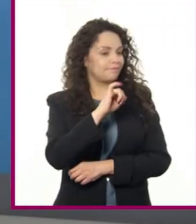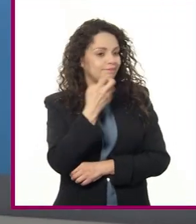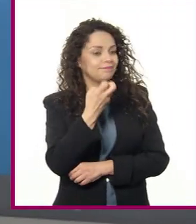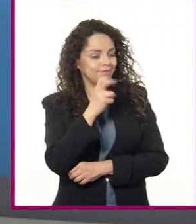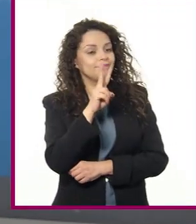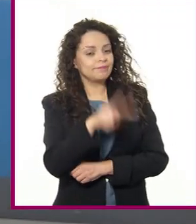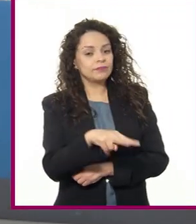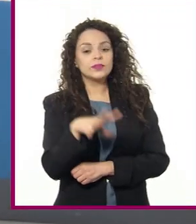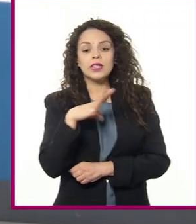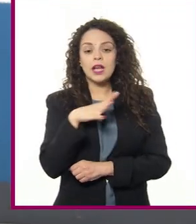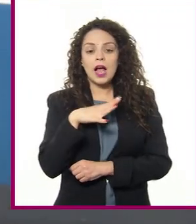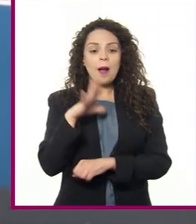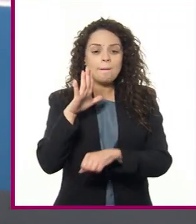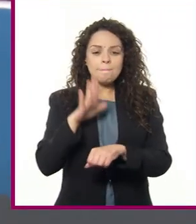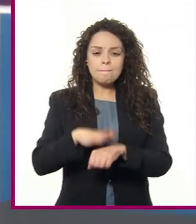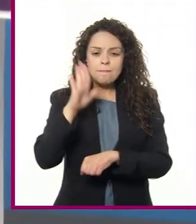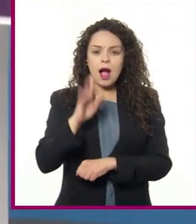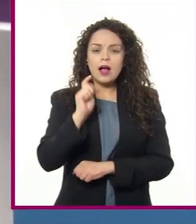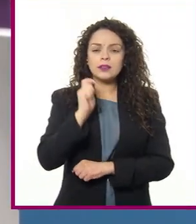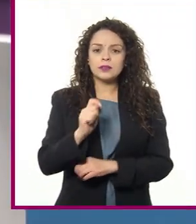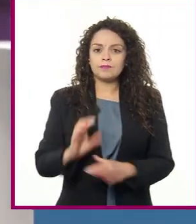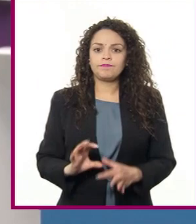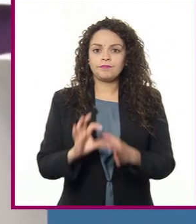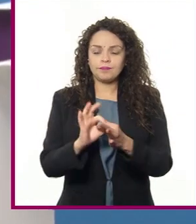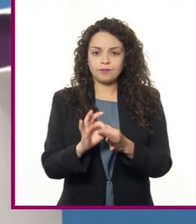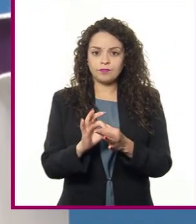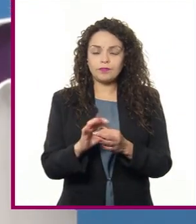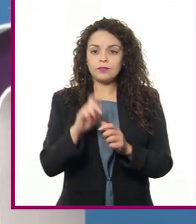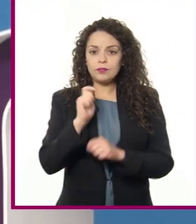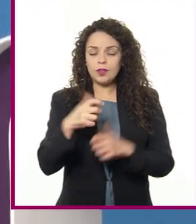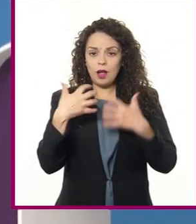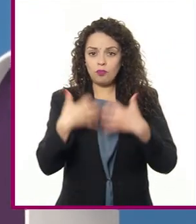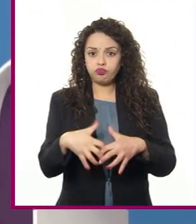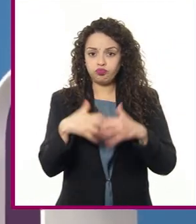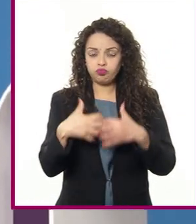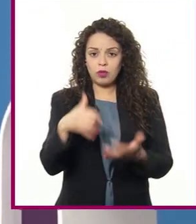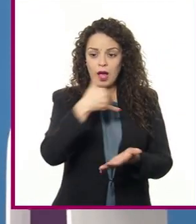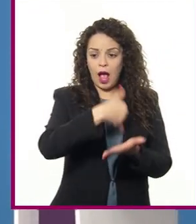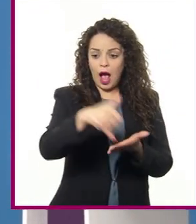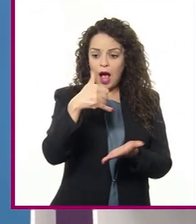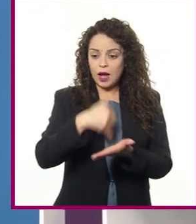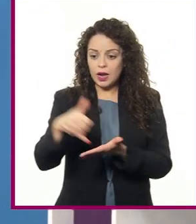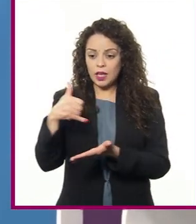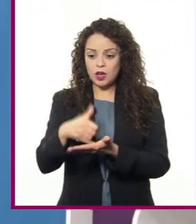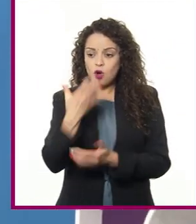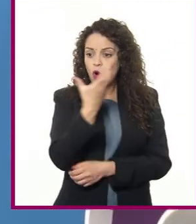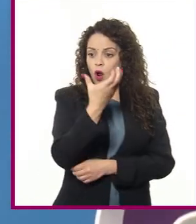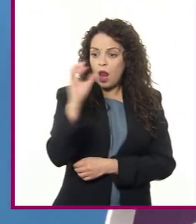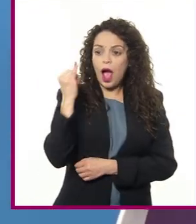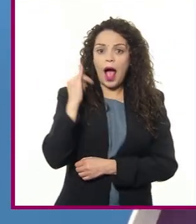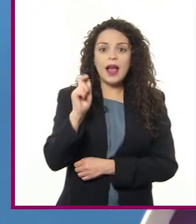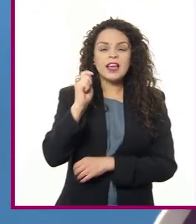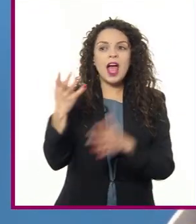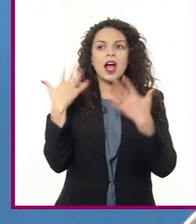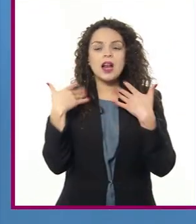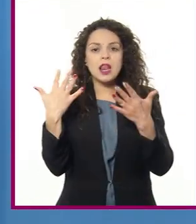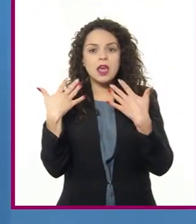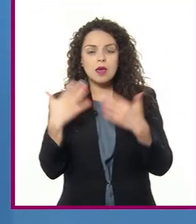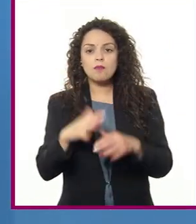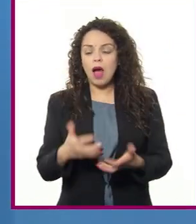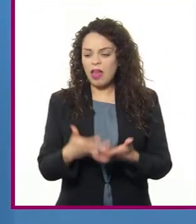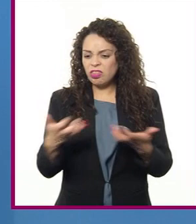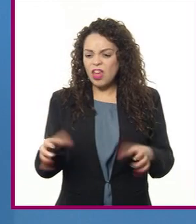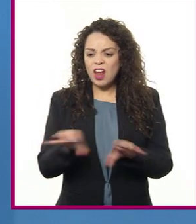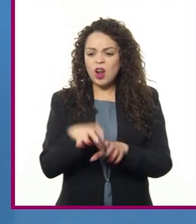Existe una gran relación entre la producción agrícola y las condiciones del clima, relieve y tipo de suelo,